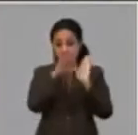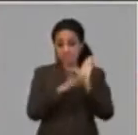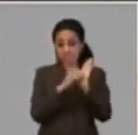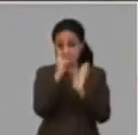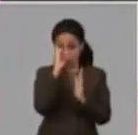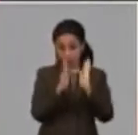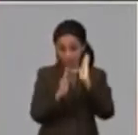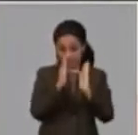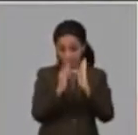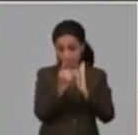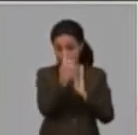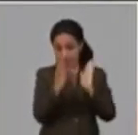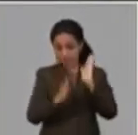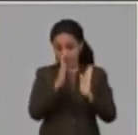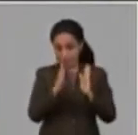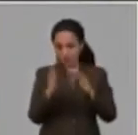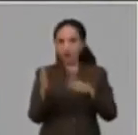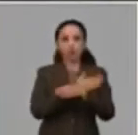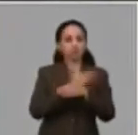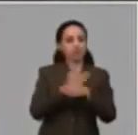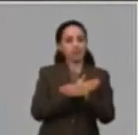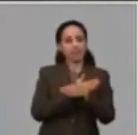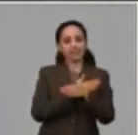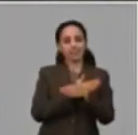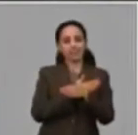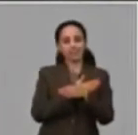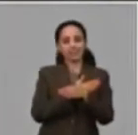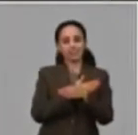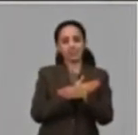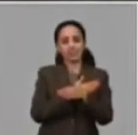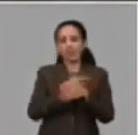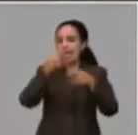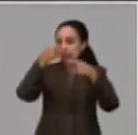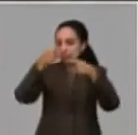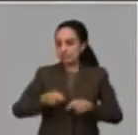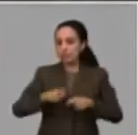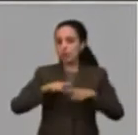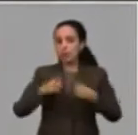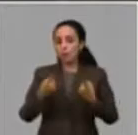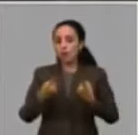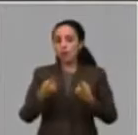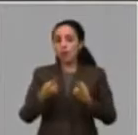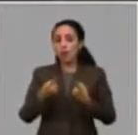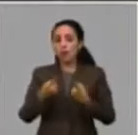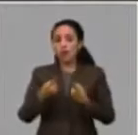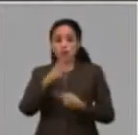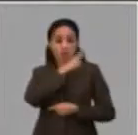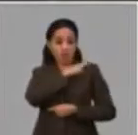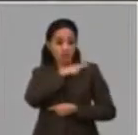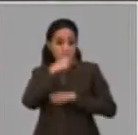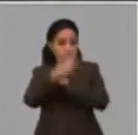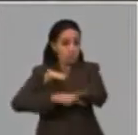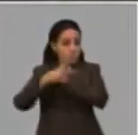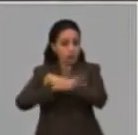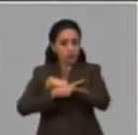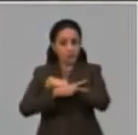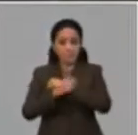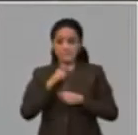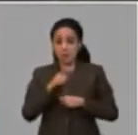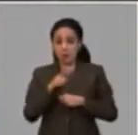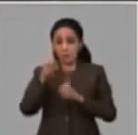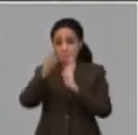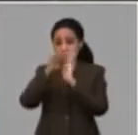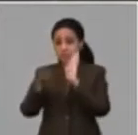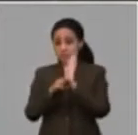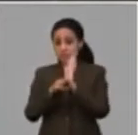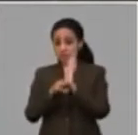se han tenido que adelantar, que se ha decidido por la dirección del país adelantar, que también eso es importante, que las